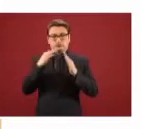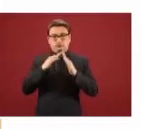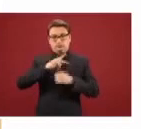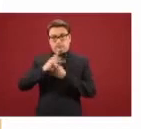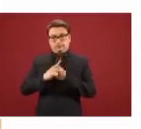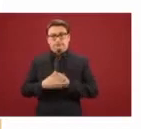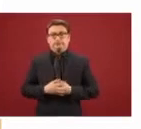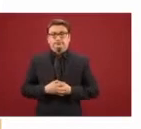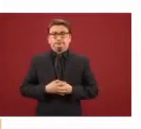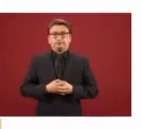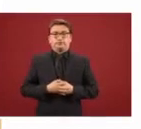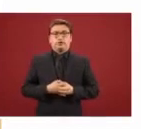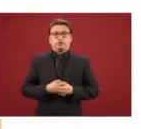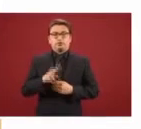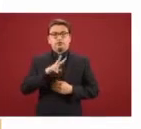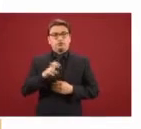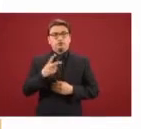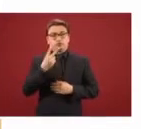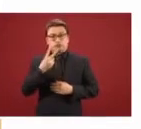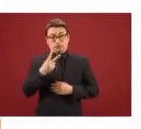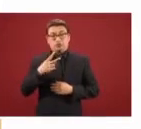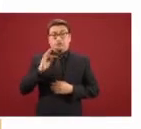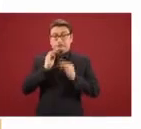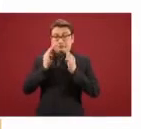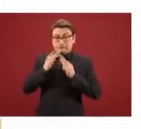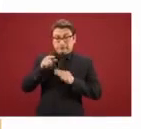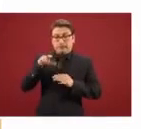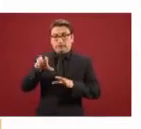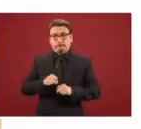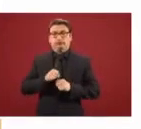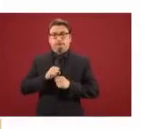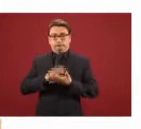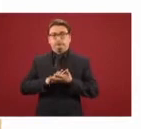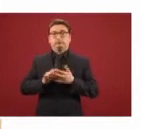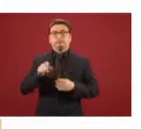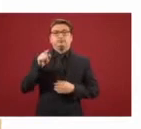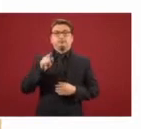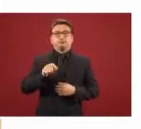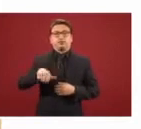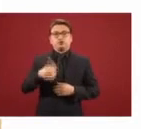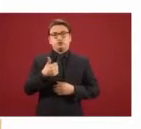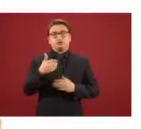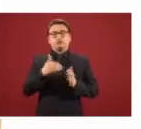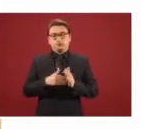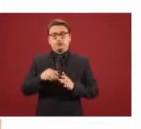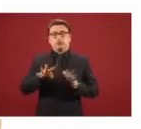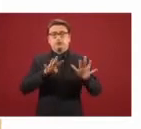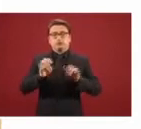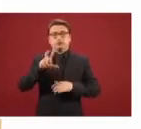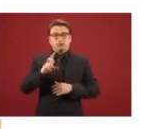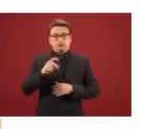202 presuntos traficantes de personas han sido detenidos, 11 mil 930 niños, niñas y